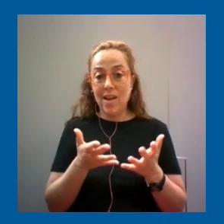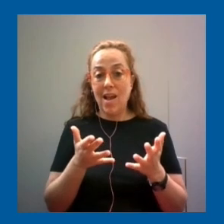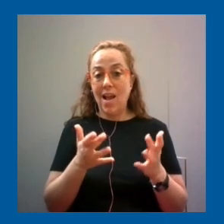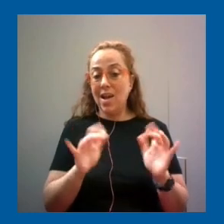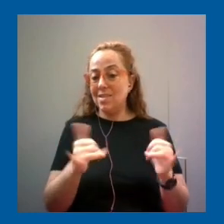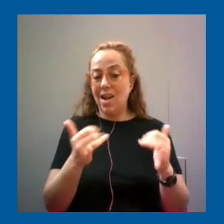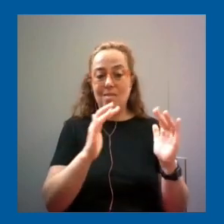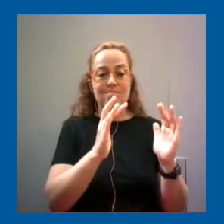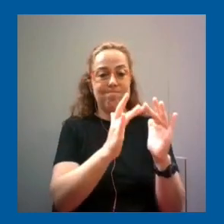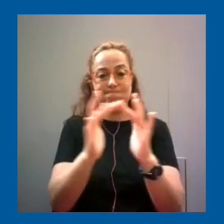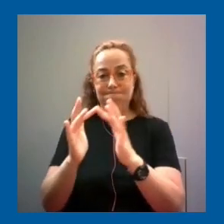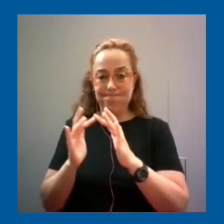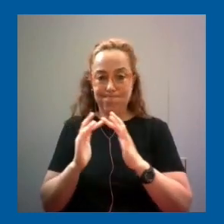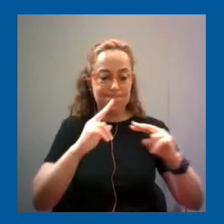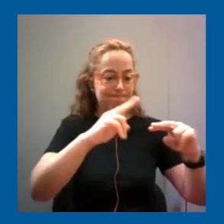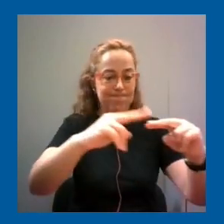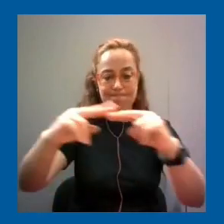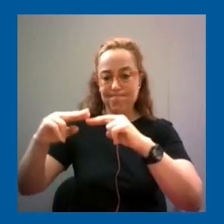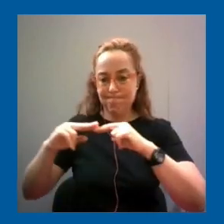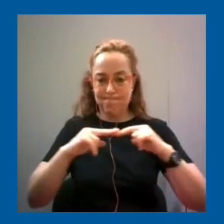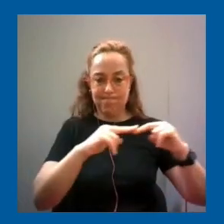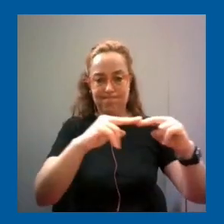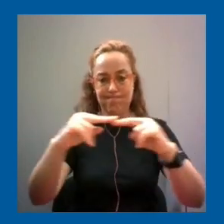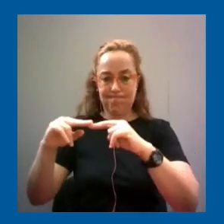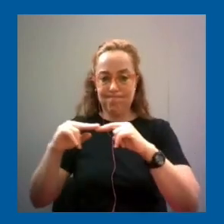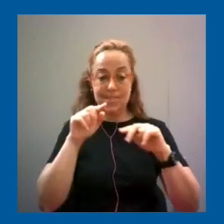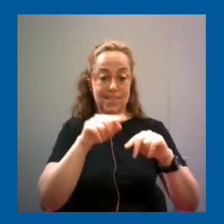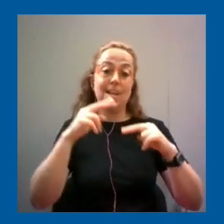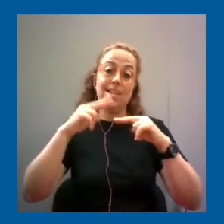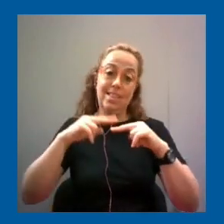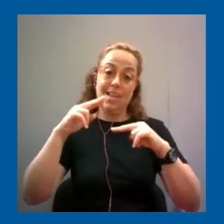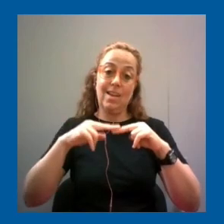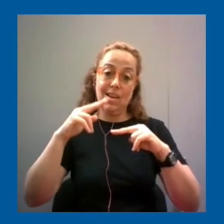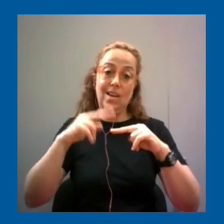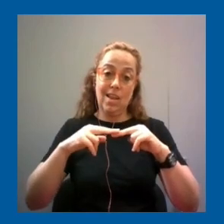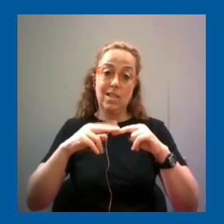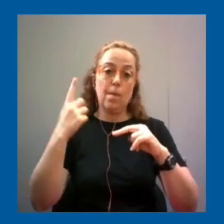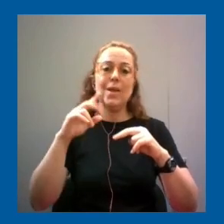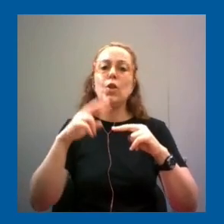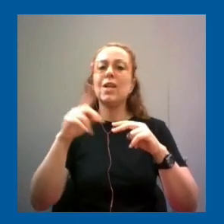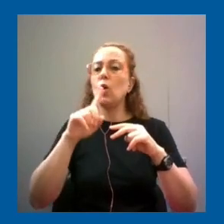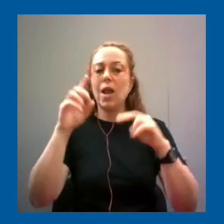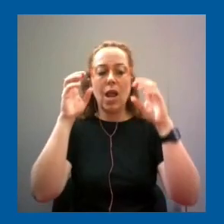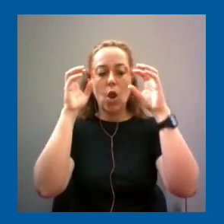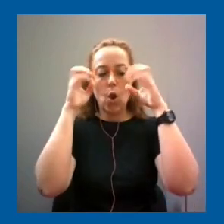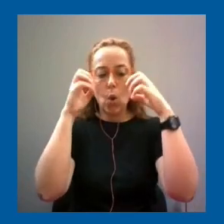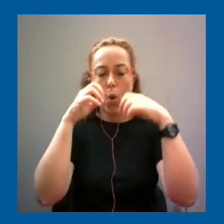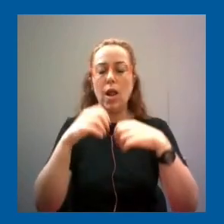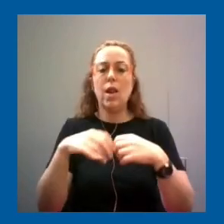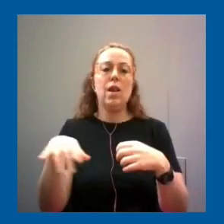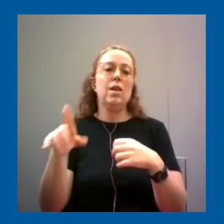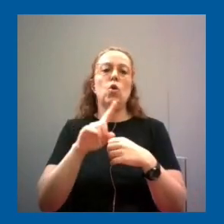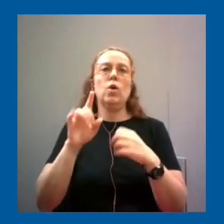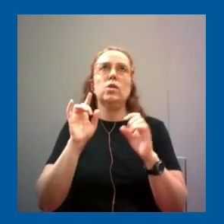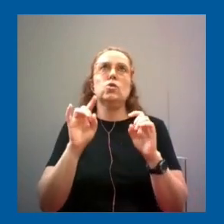todos lados y hacen lo que llamamos Internet. Pero Internet no es Google, Internet no es abrir el Google